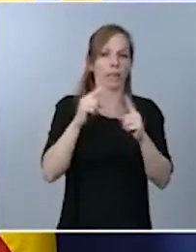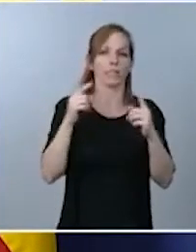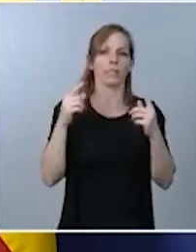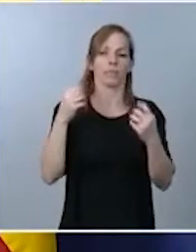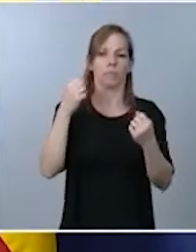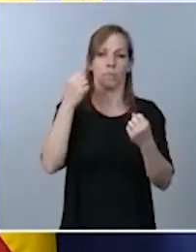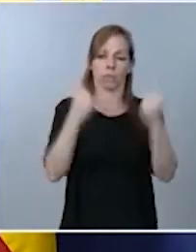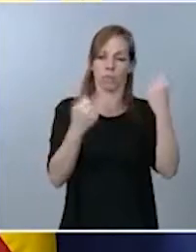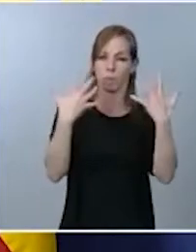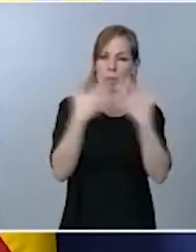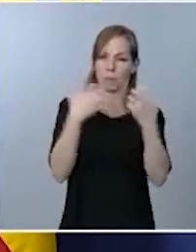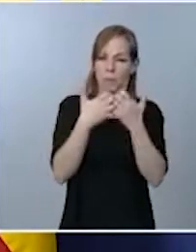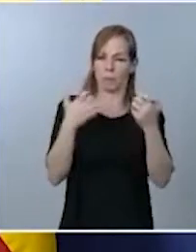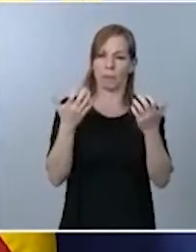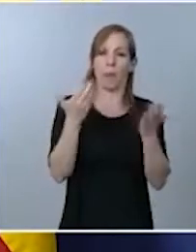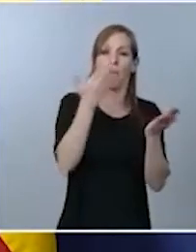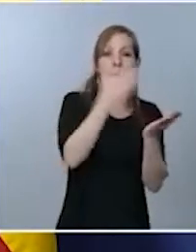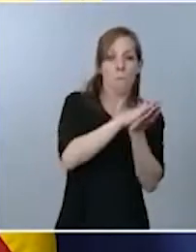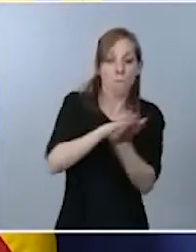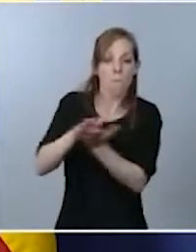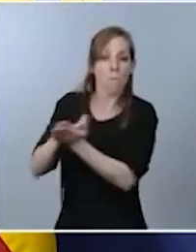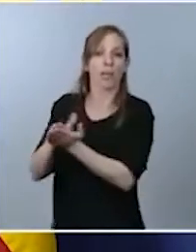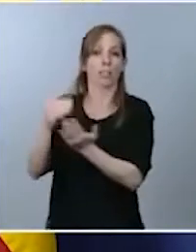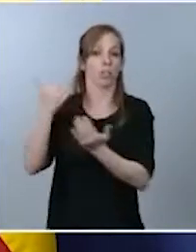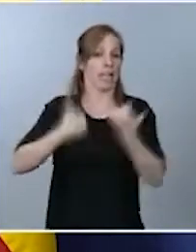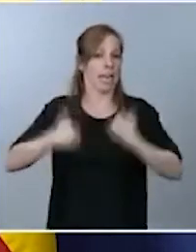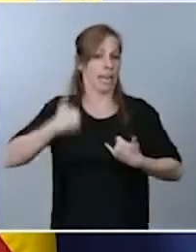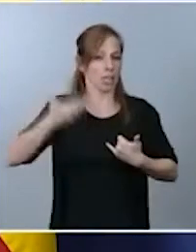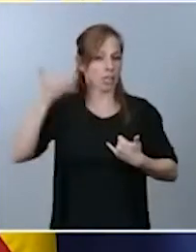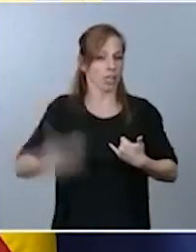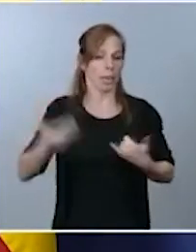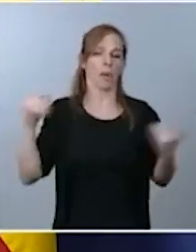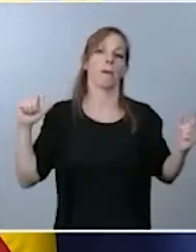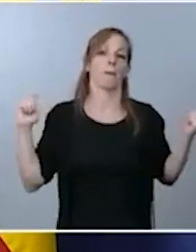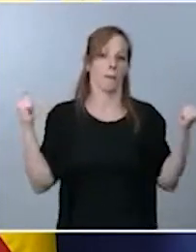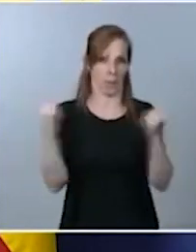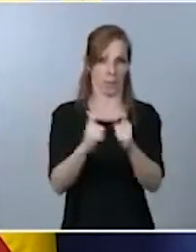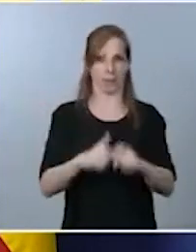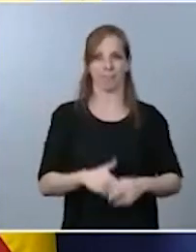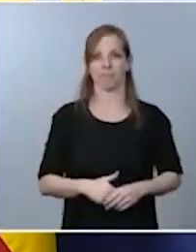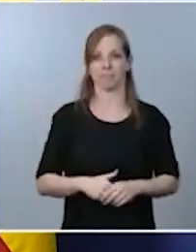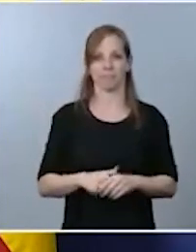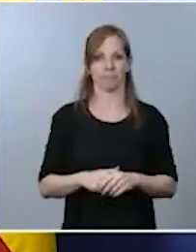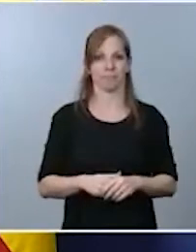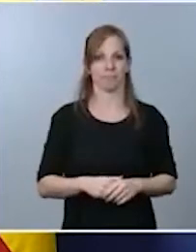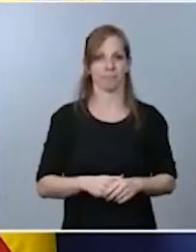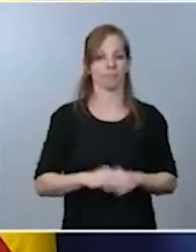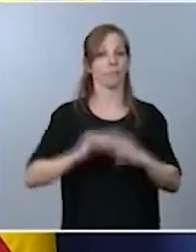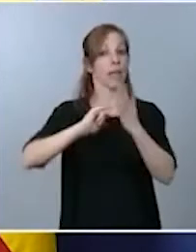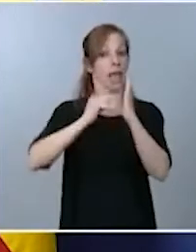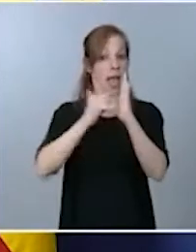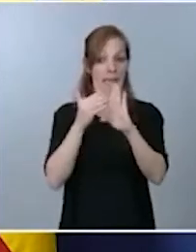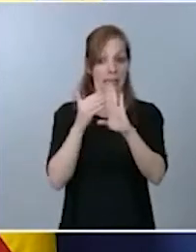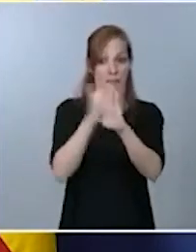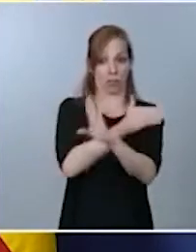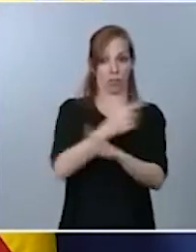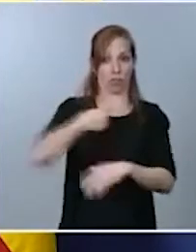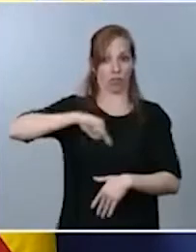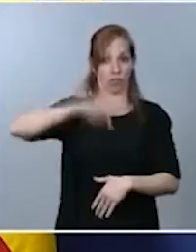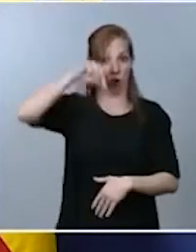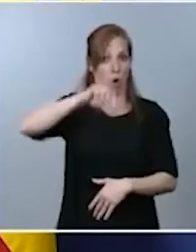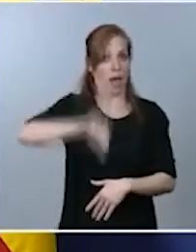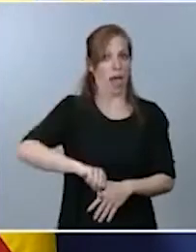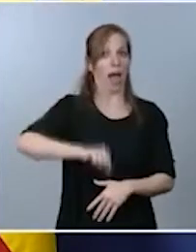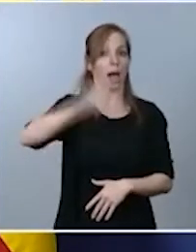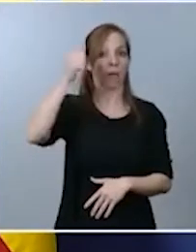fallecidos y heridos graves en accidentes de tráfico. El anteproyecto que hemos aprobado hoy incide en el